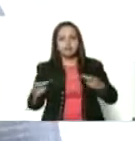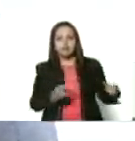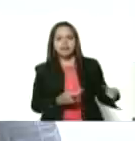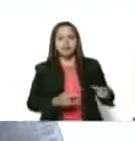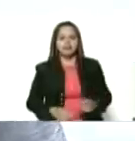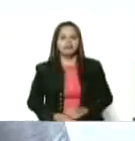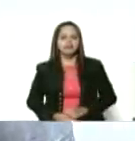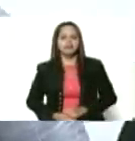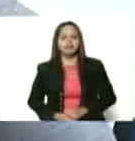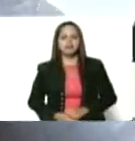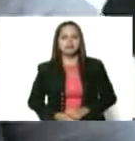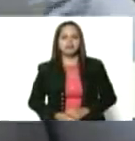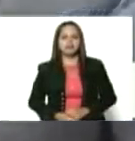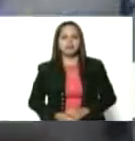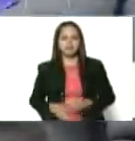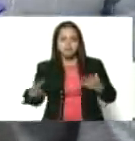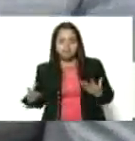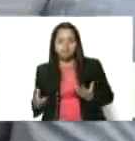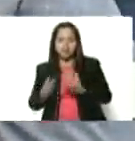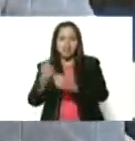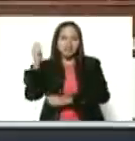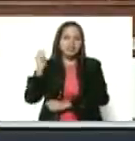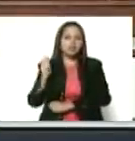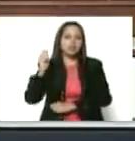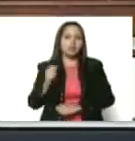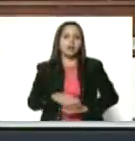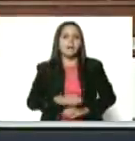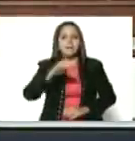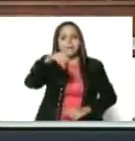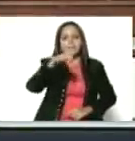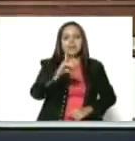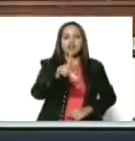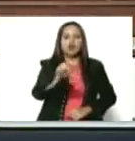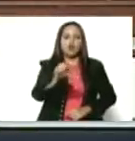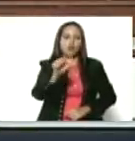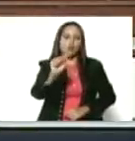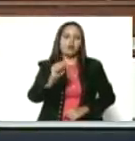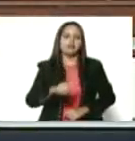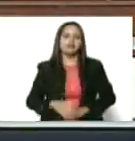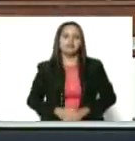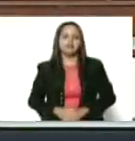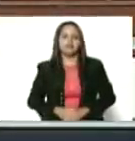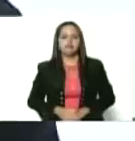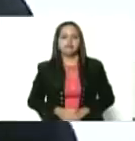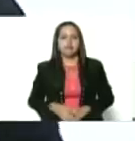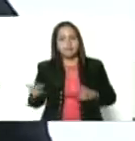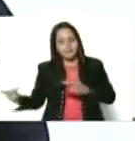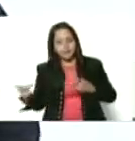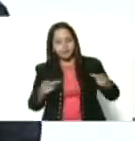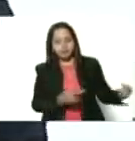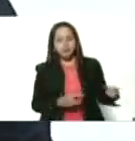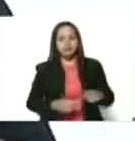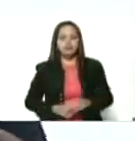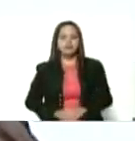camarada. Acompañada de la diputada Niloa Delgado. Niloa, bienvenida.